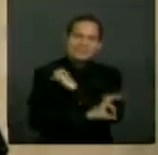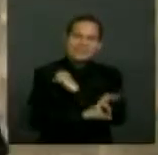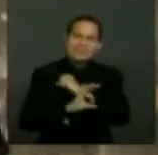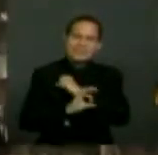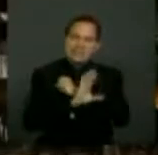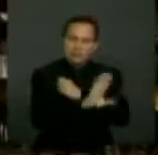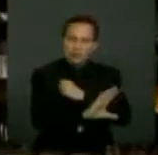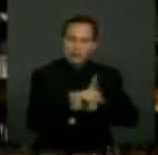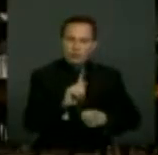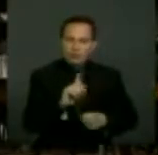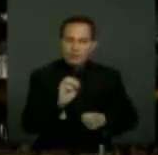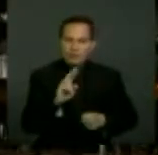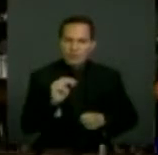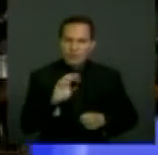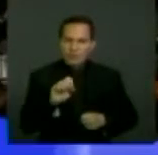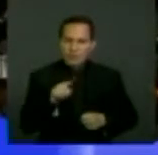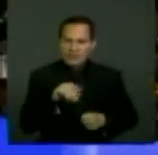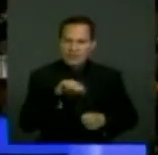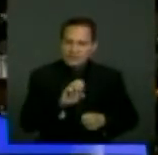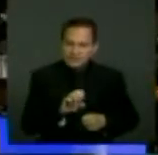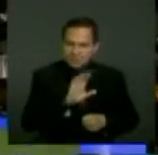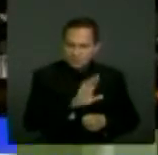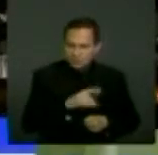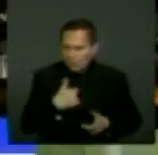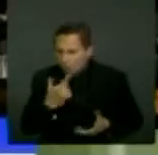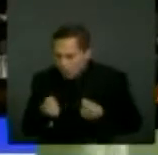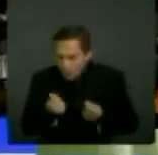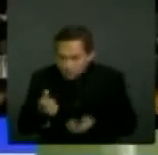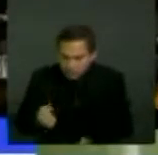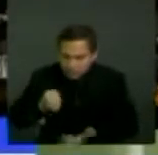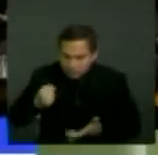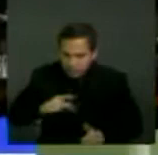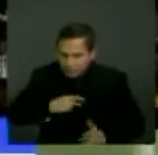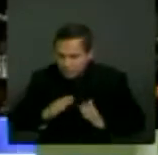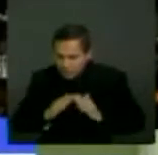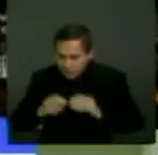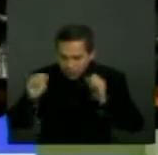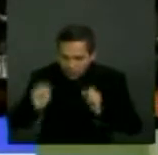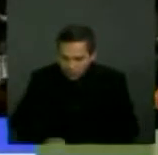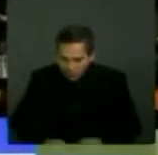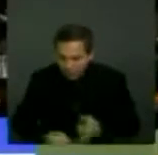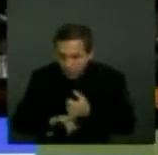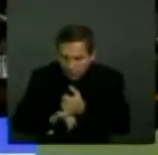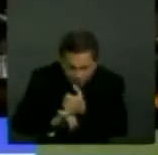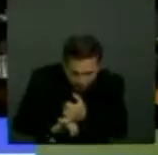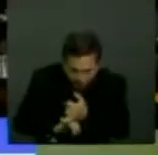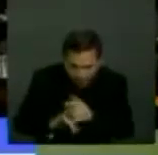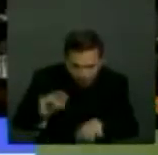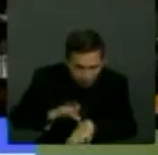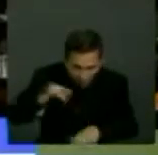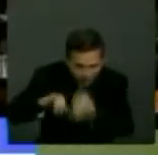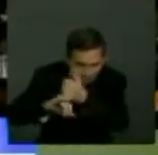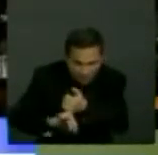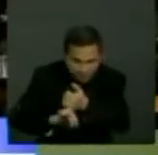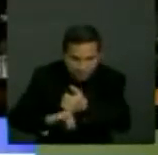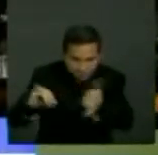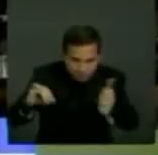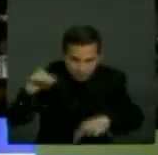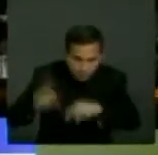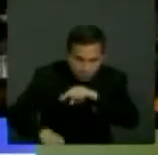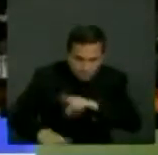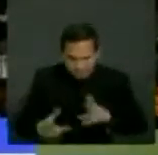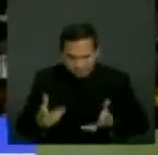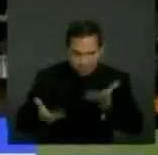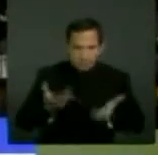capacidad mental de la persona para manejar su patrimonio. Estos mecanismos sustitutivos de la voluntad ya han sido identificados por